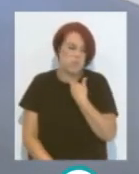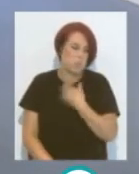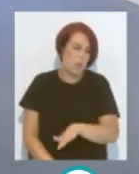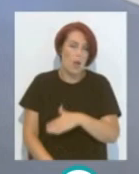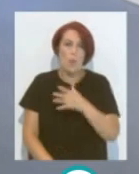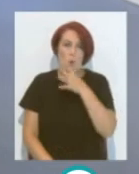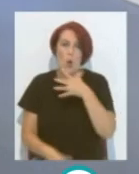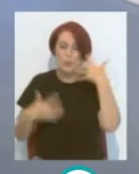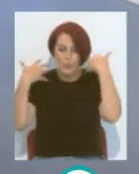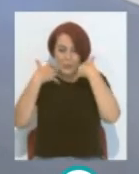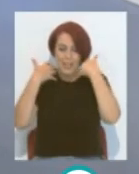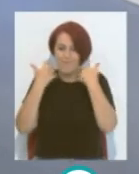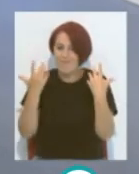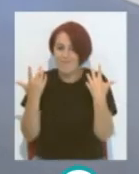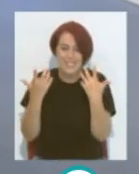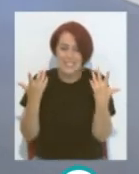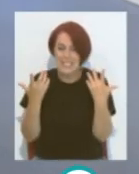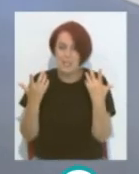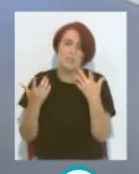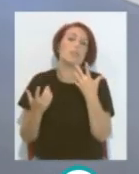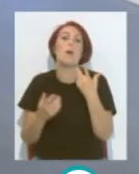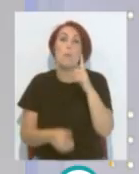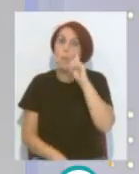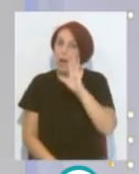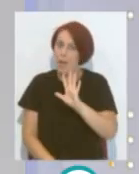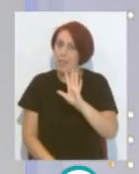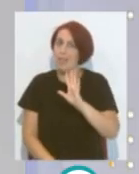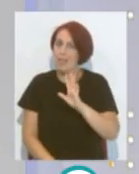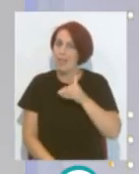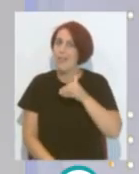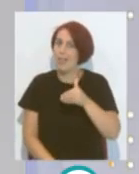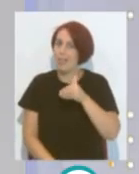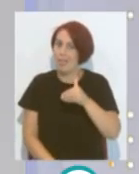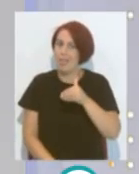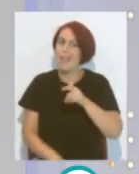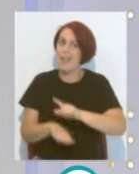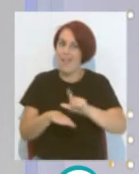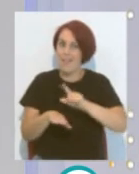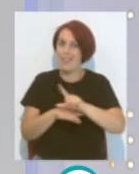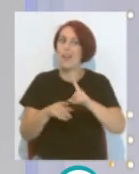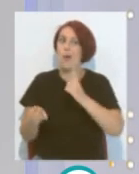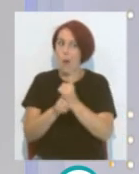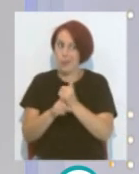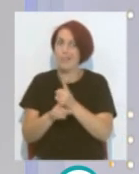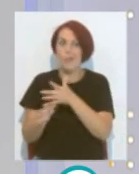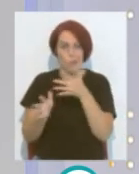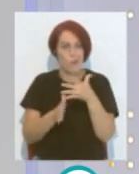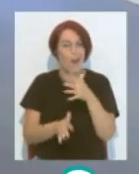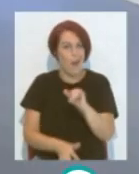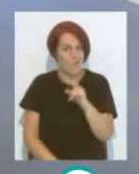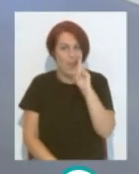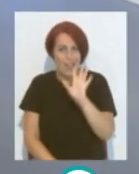no rompes a sudar Entonces Parece que viene En esta previa Frente al Levante Nunca mejor dicho Y a los